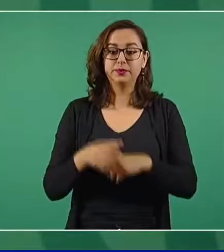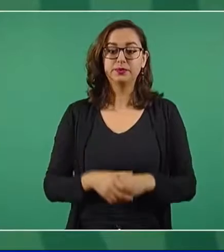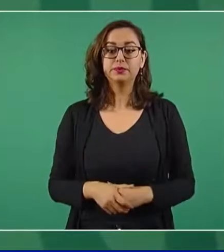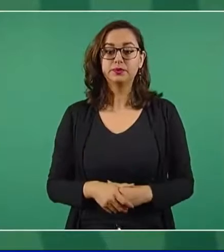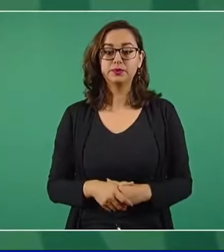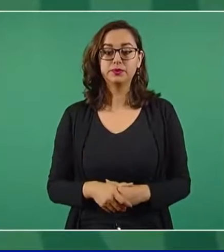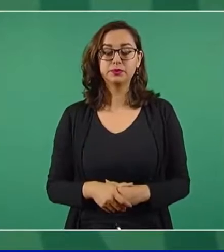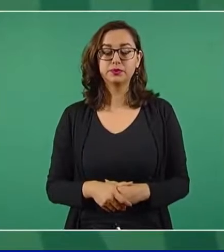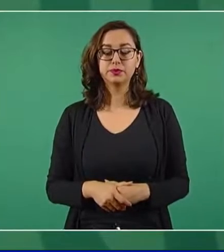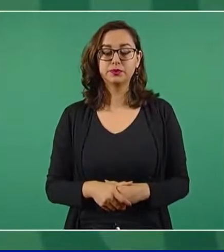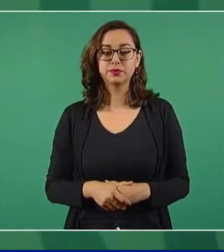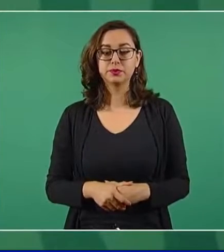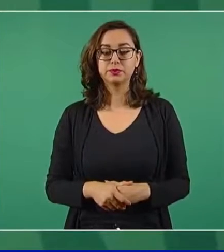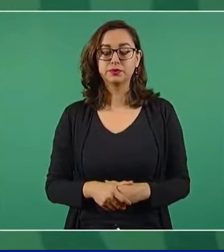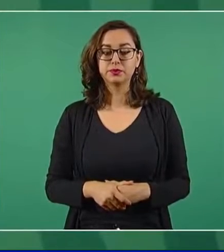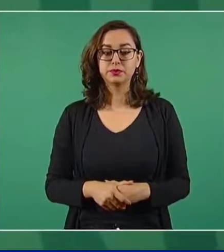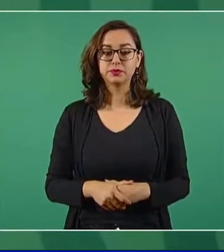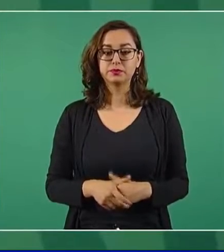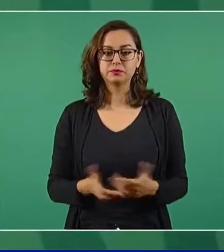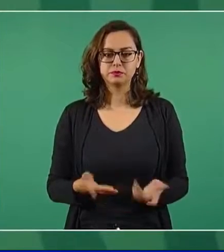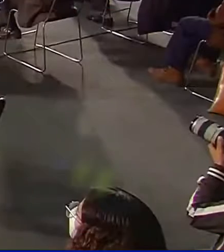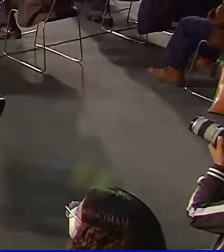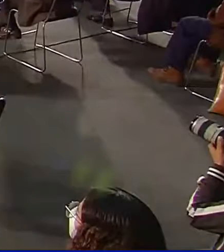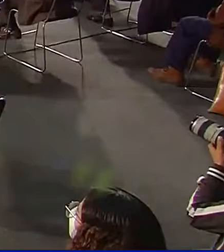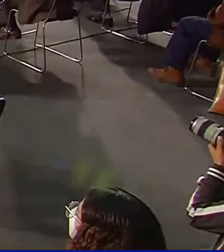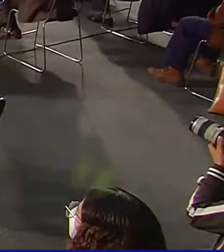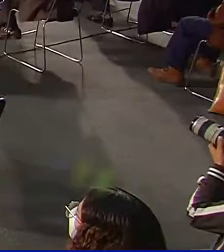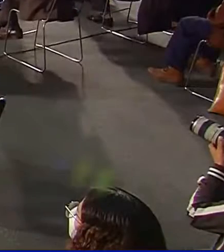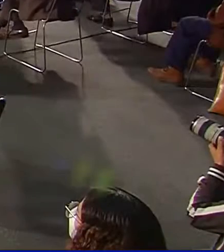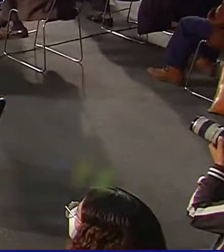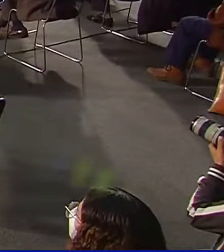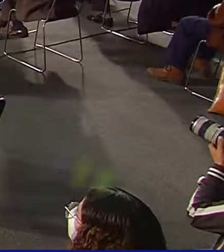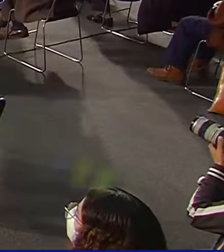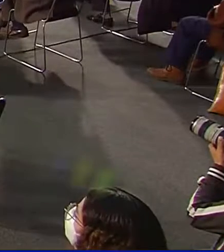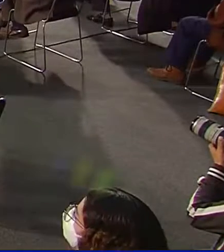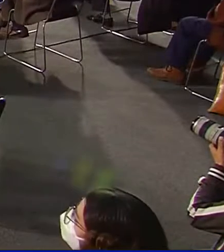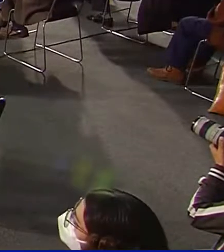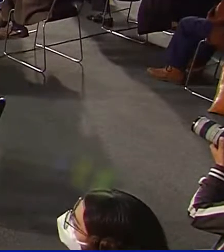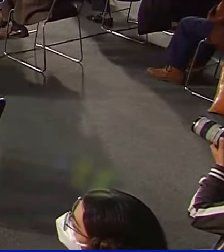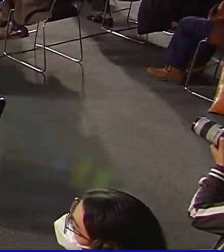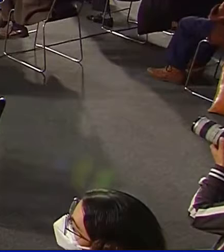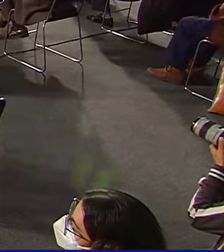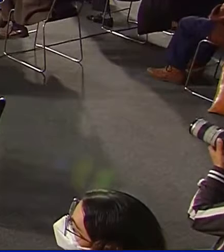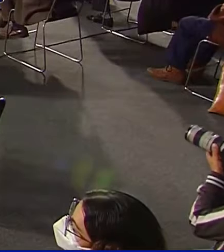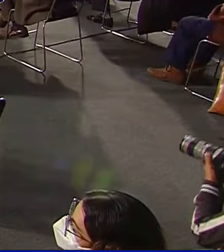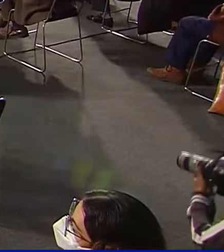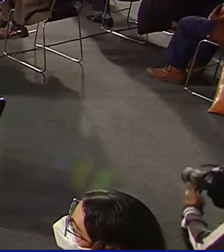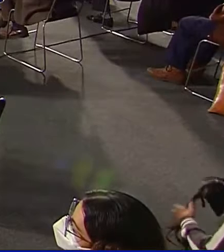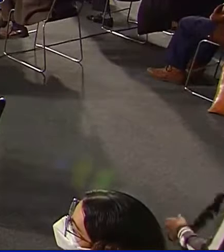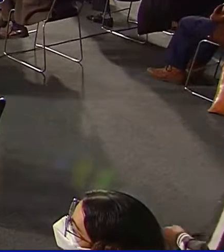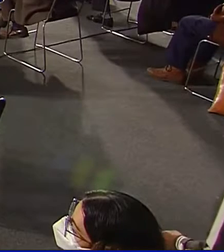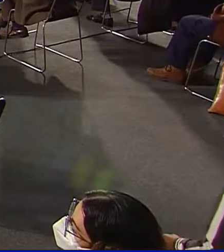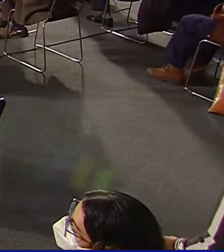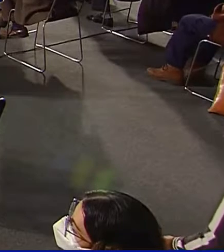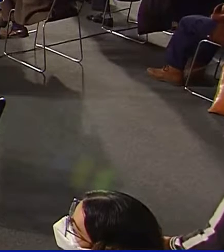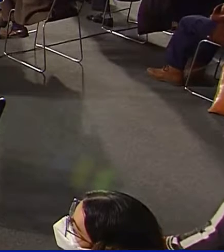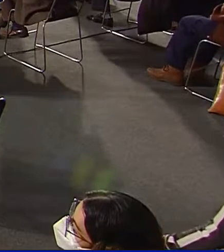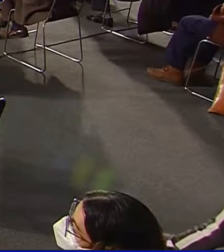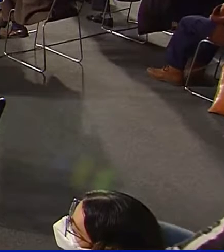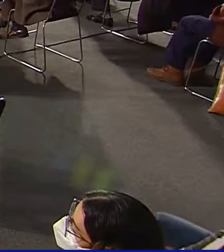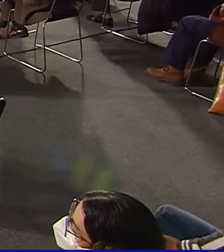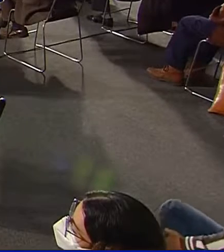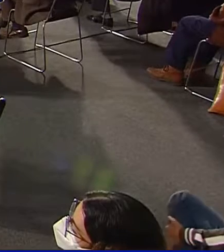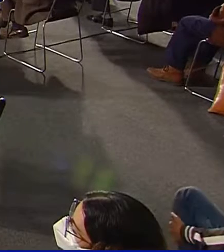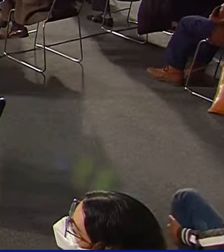Hasta podríamos mostrar, no sé si tengan la gráfica de la caída. Bueno,